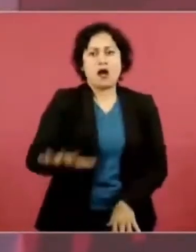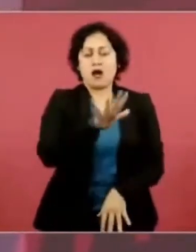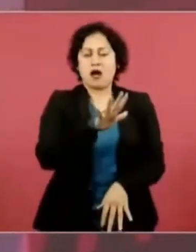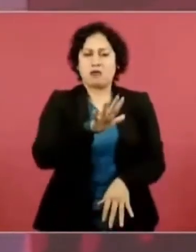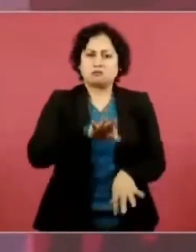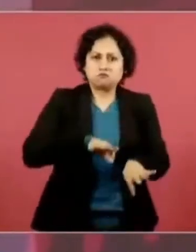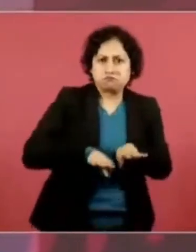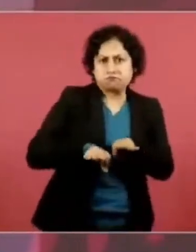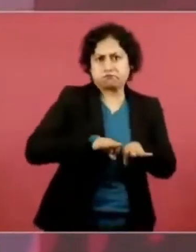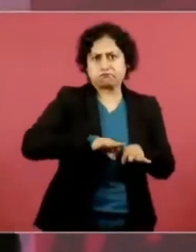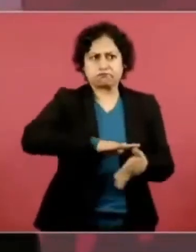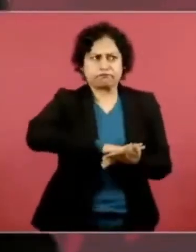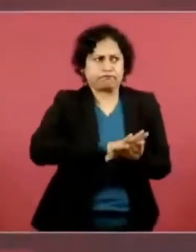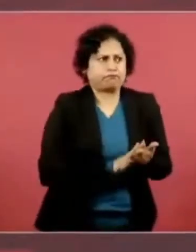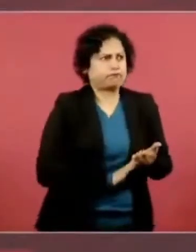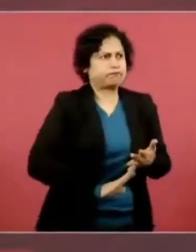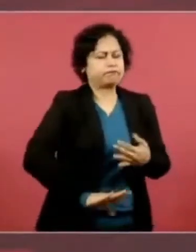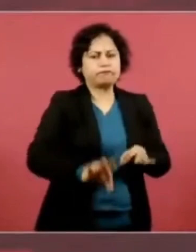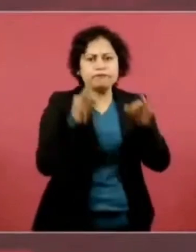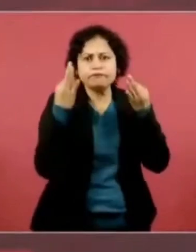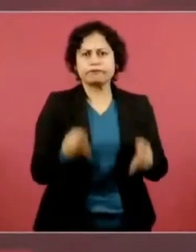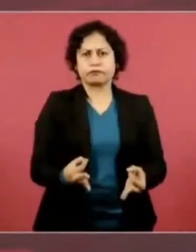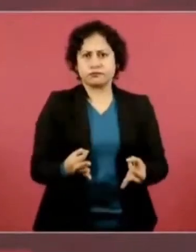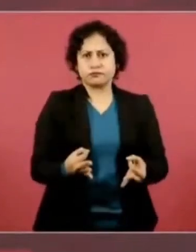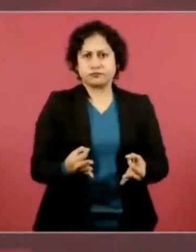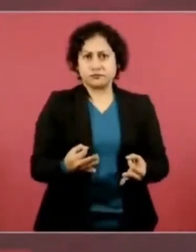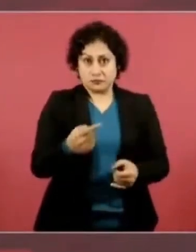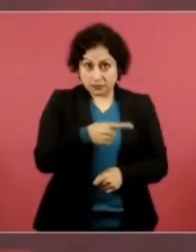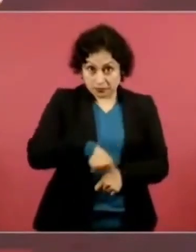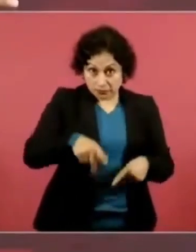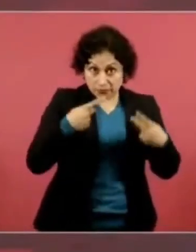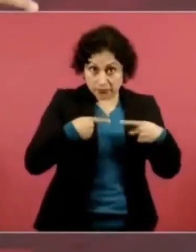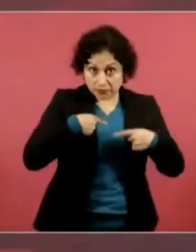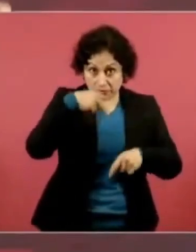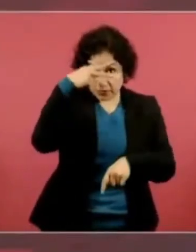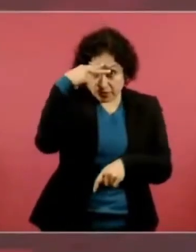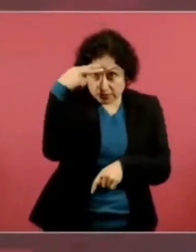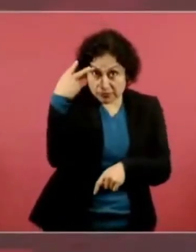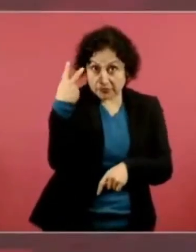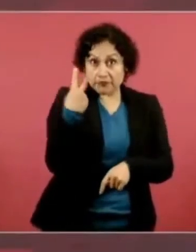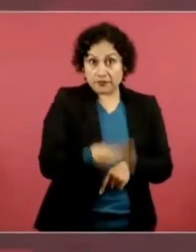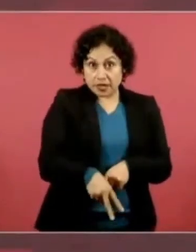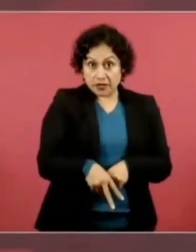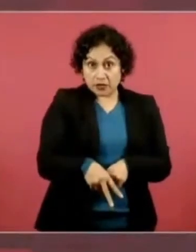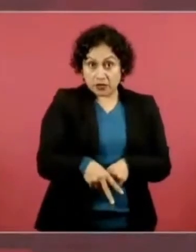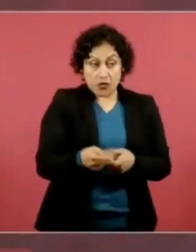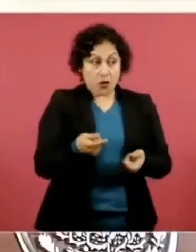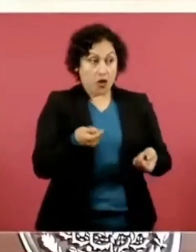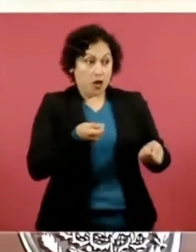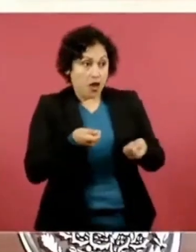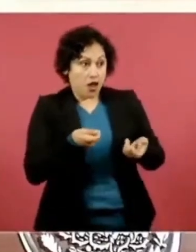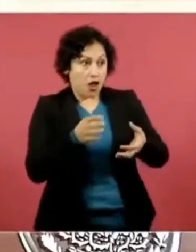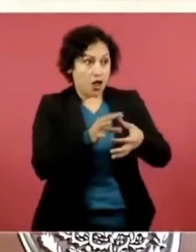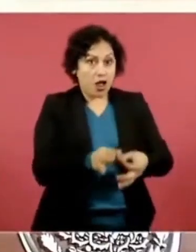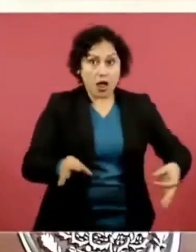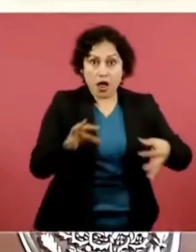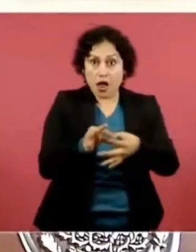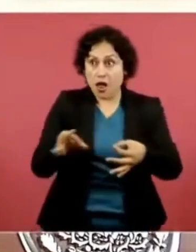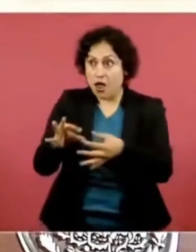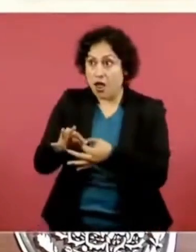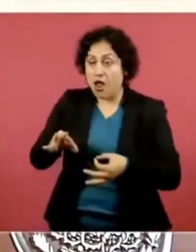de enjuagues y de triquiñuelas y de corruptelas.